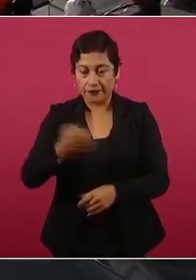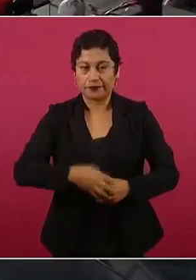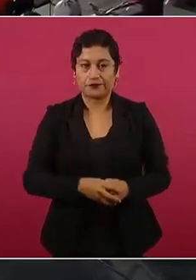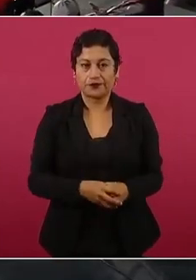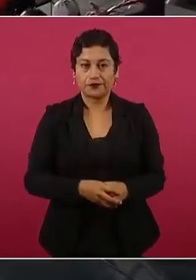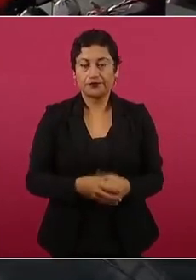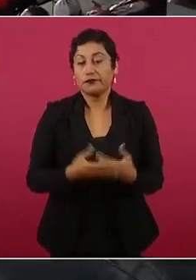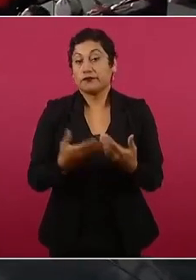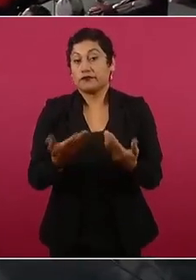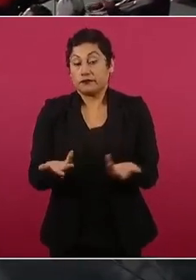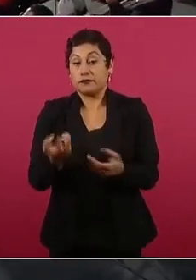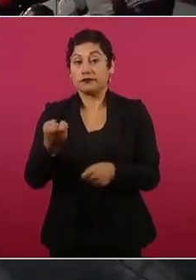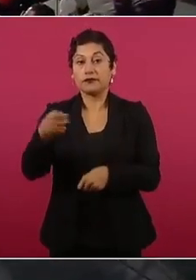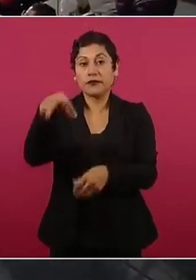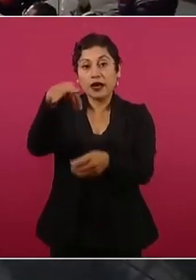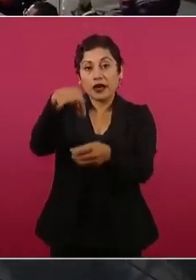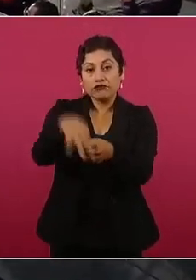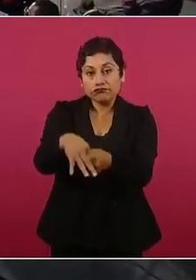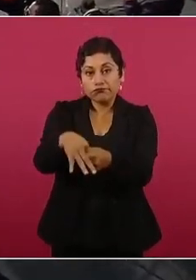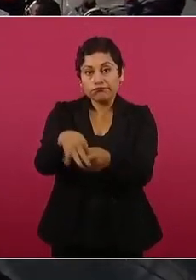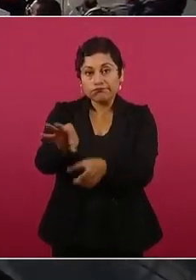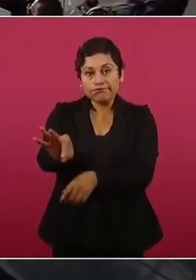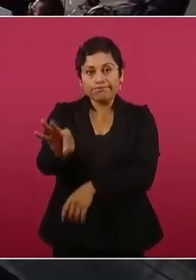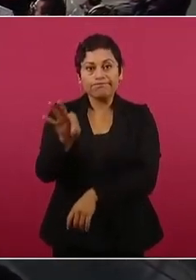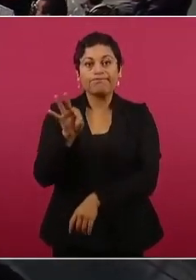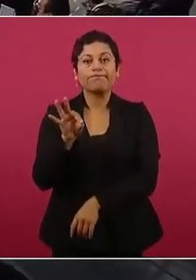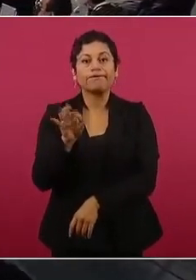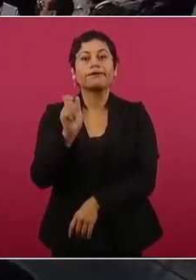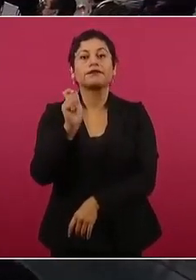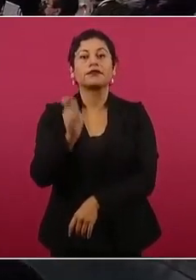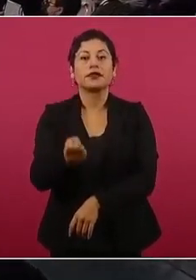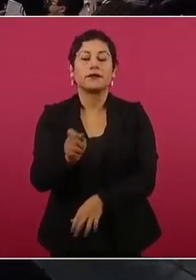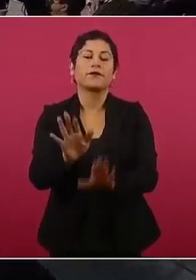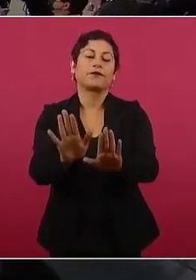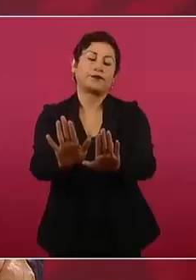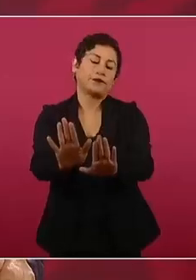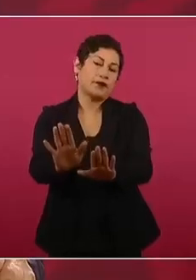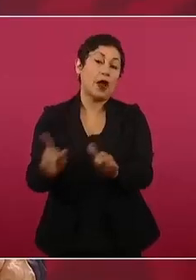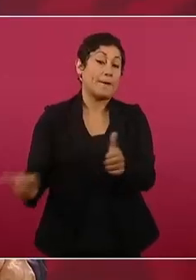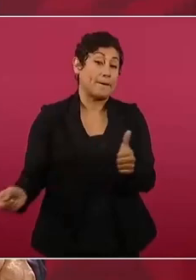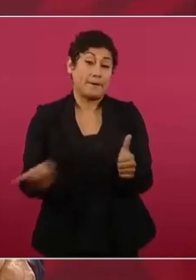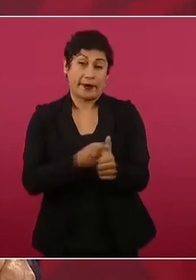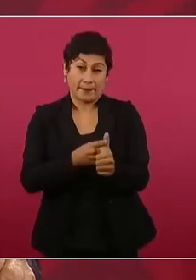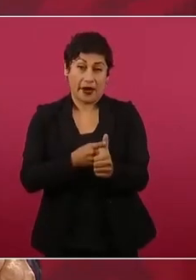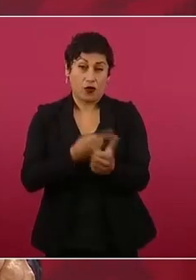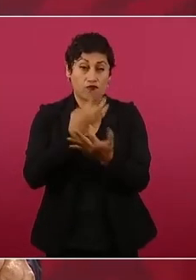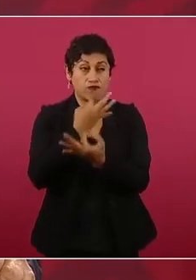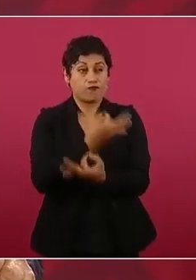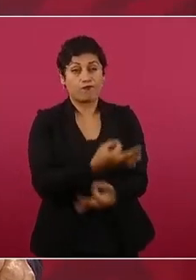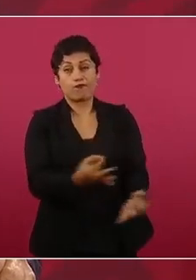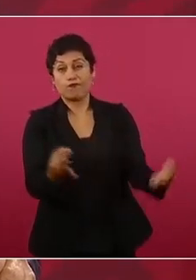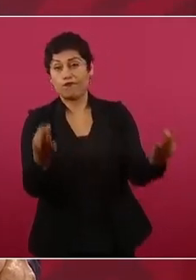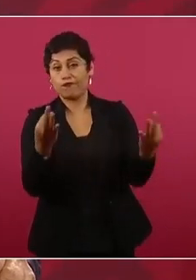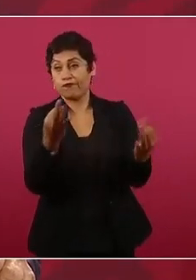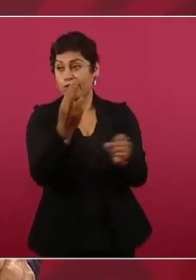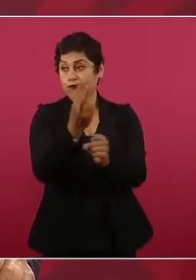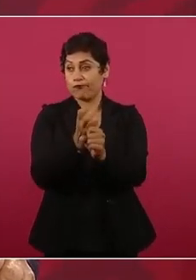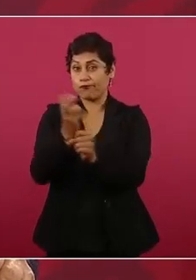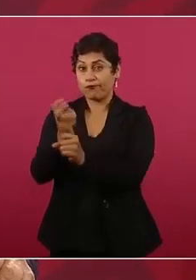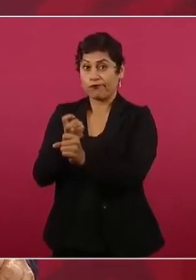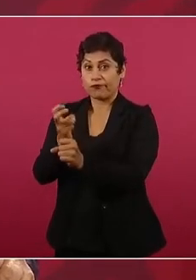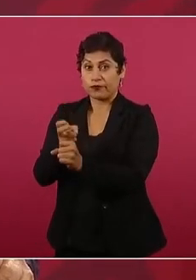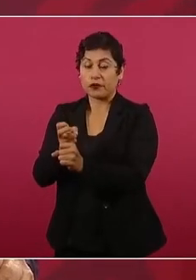elecciones, bueno, primero se hace una convocatoria y se inscriben